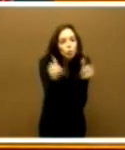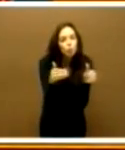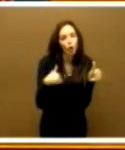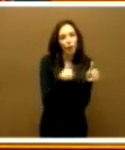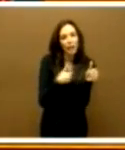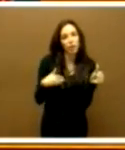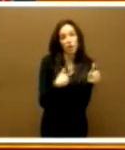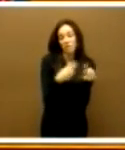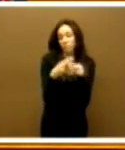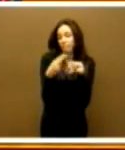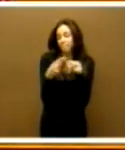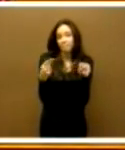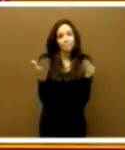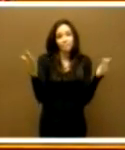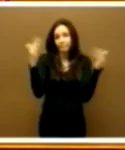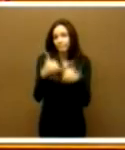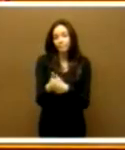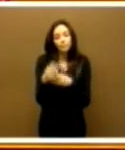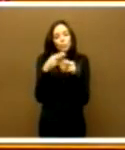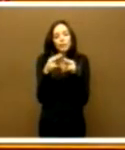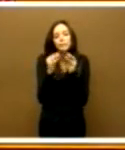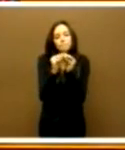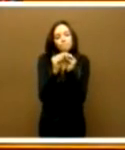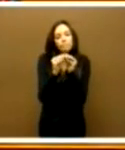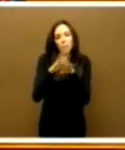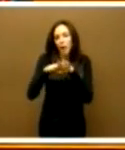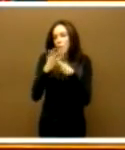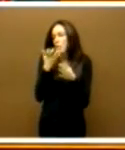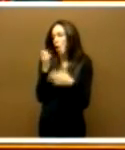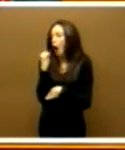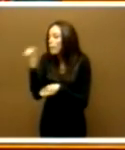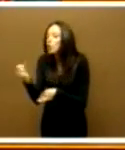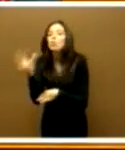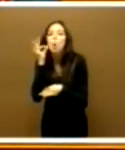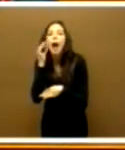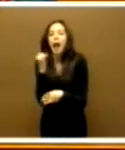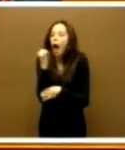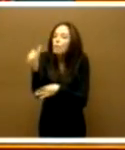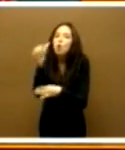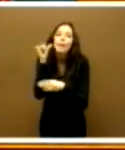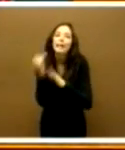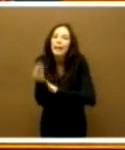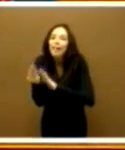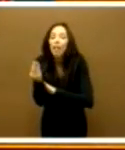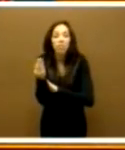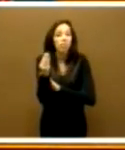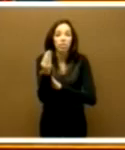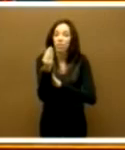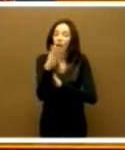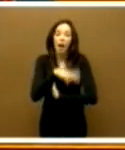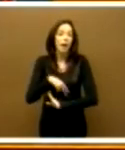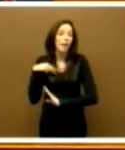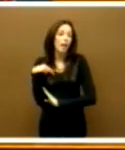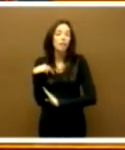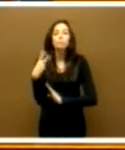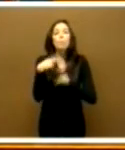falta de políticas dirigidas a la protección de la mujer de la maternidad. En definitiva, políticas dirigidas al fomento de la